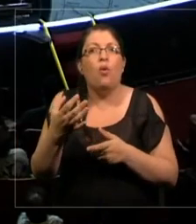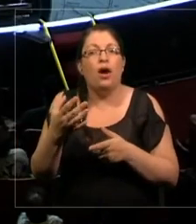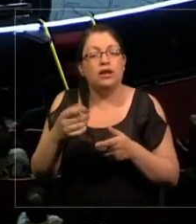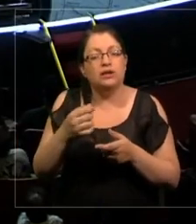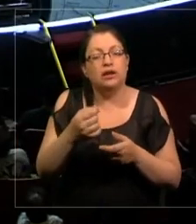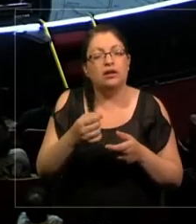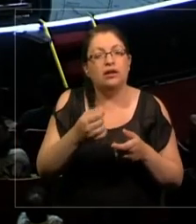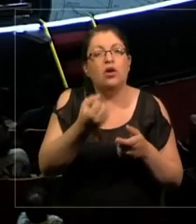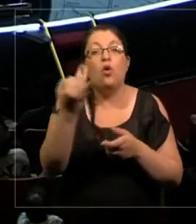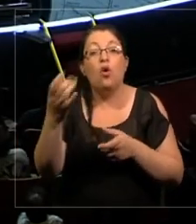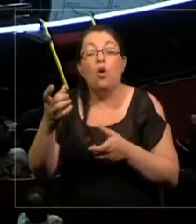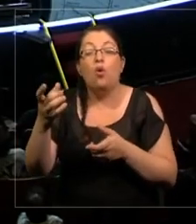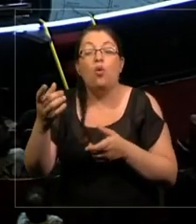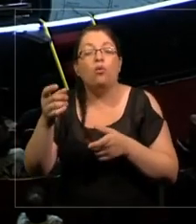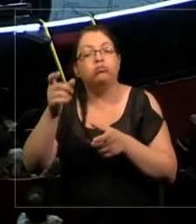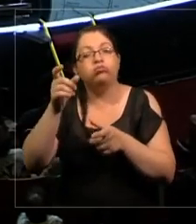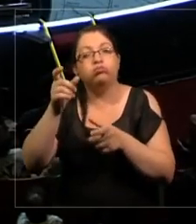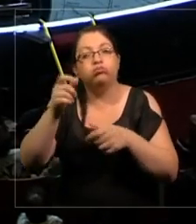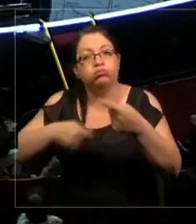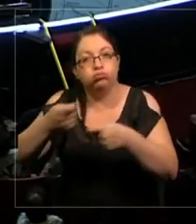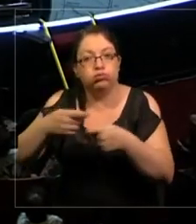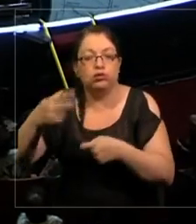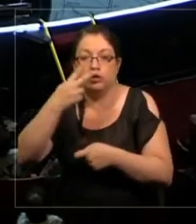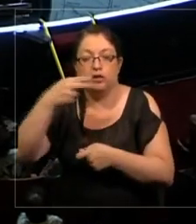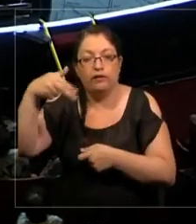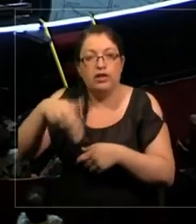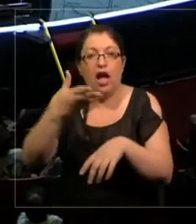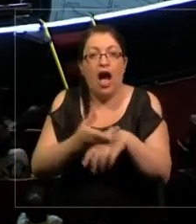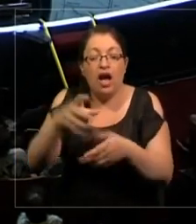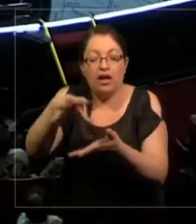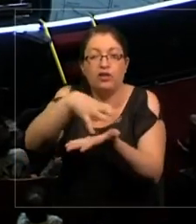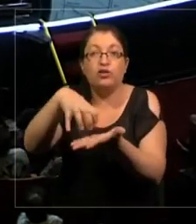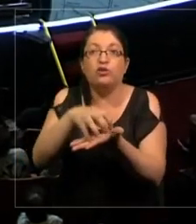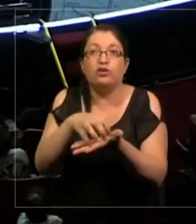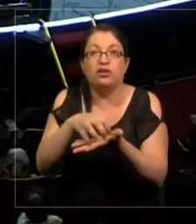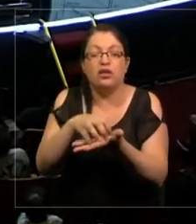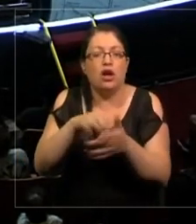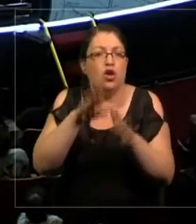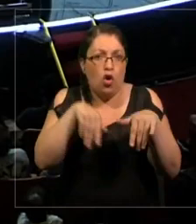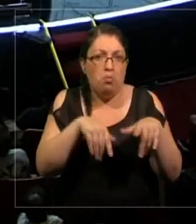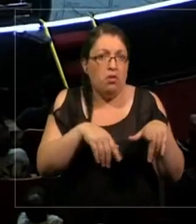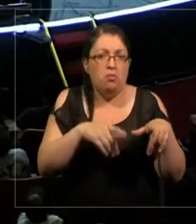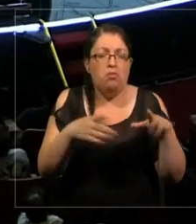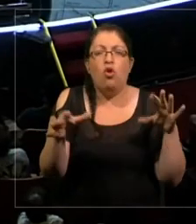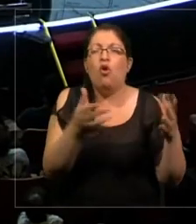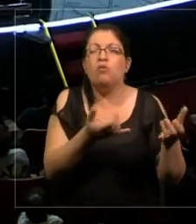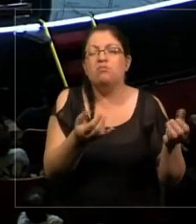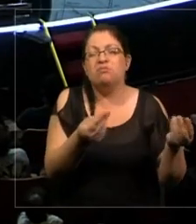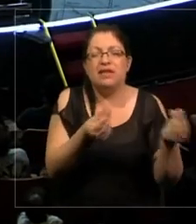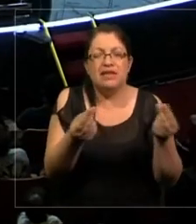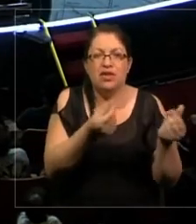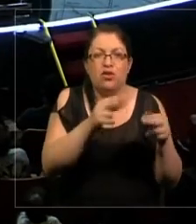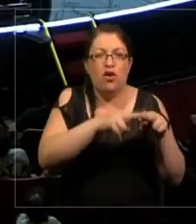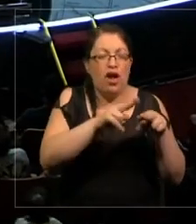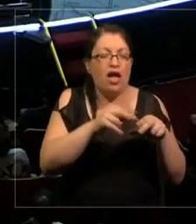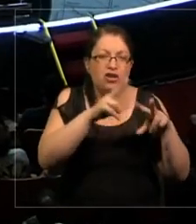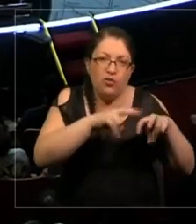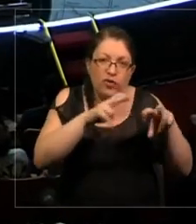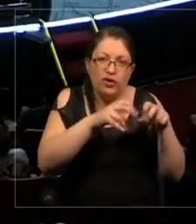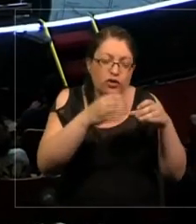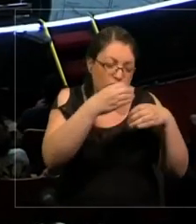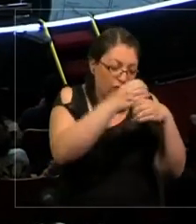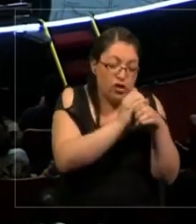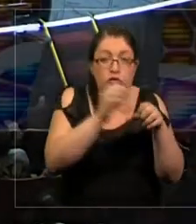versus el tamaño de la ciudad. Y es ploteado de la misma manera que la biología. Y esto uno lo puede hacer de manera